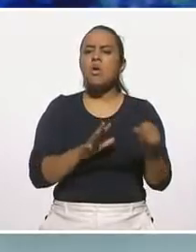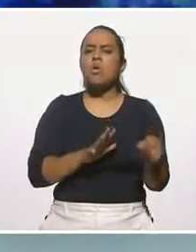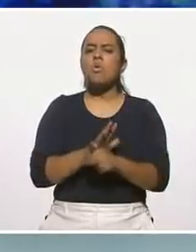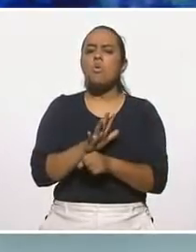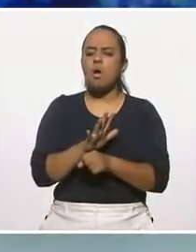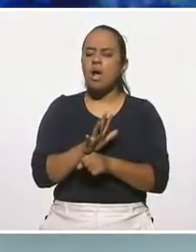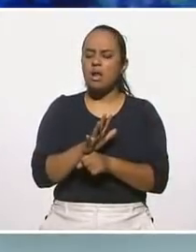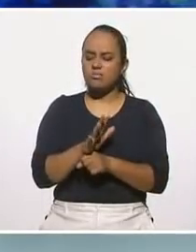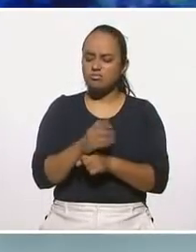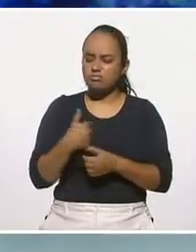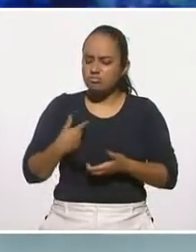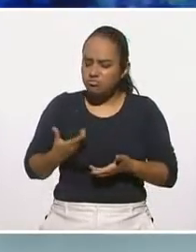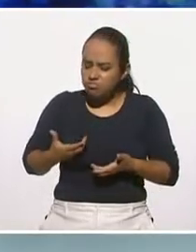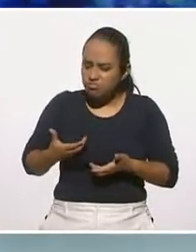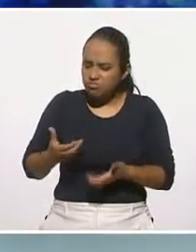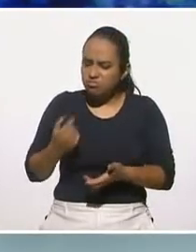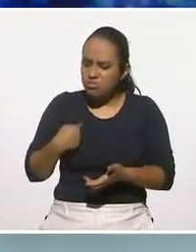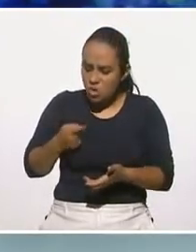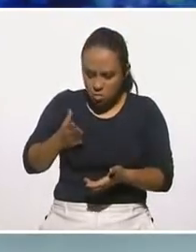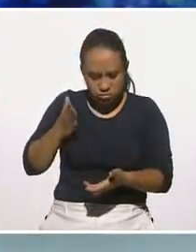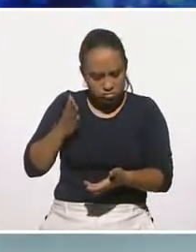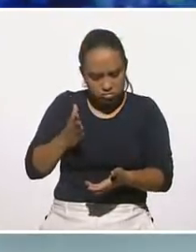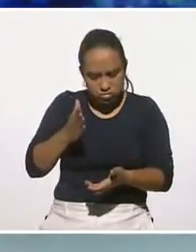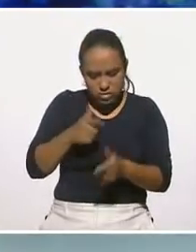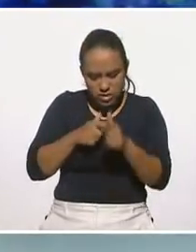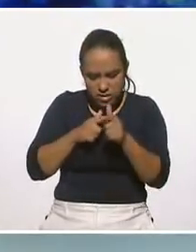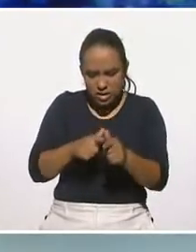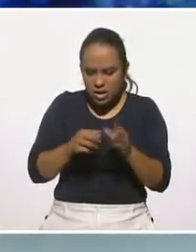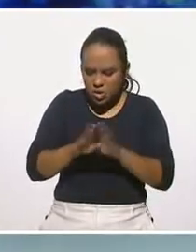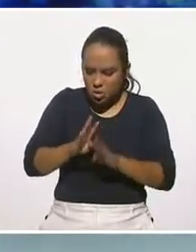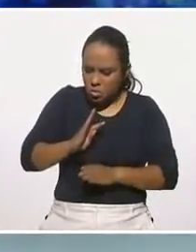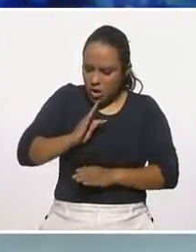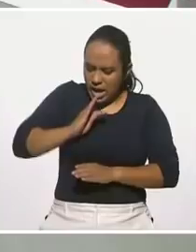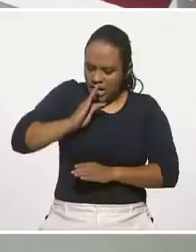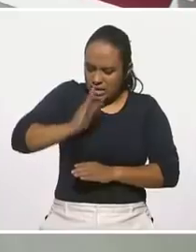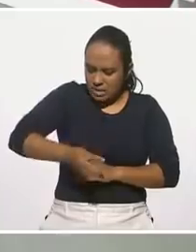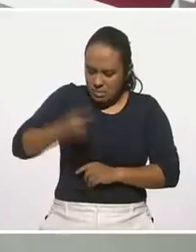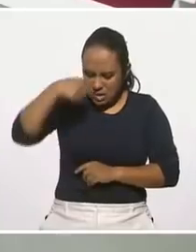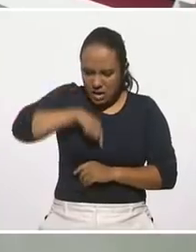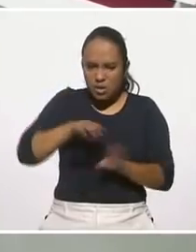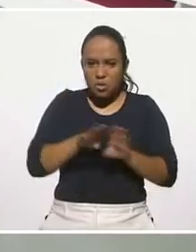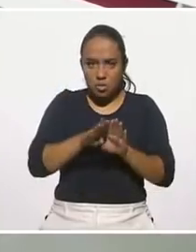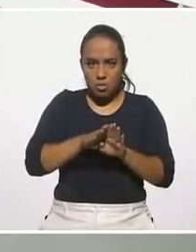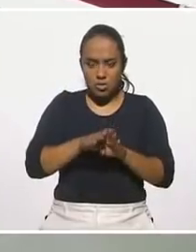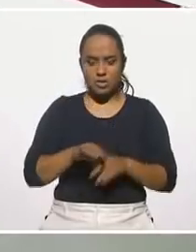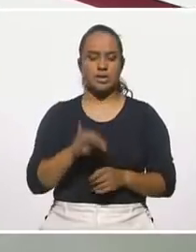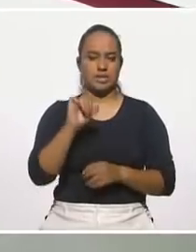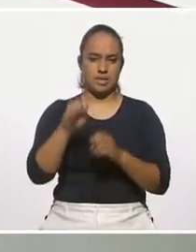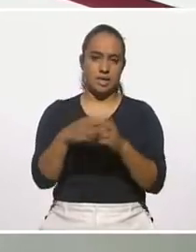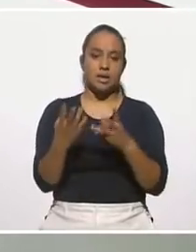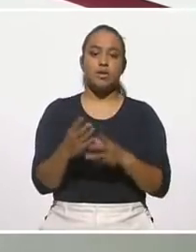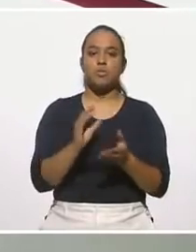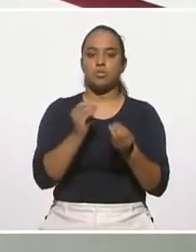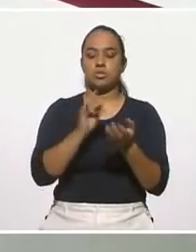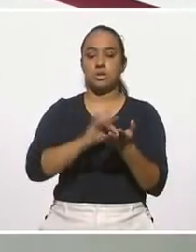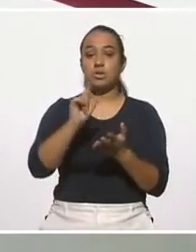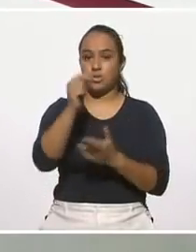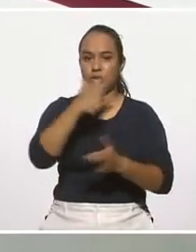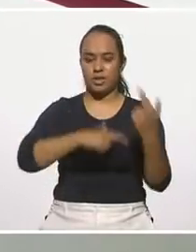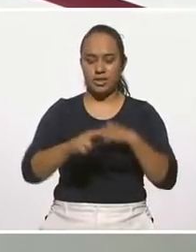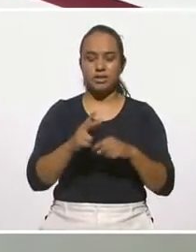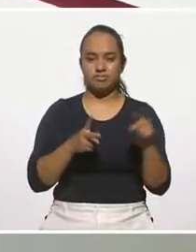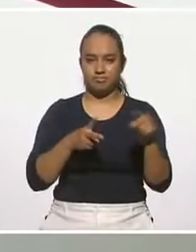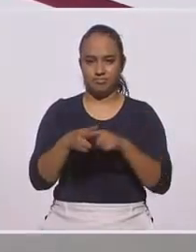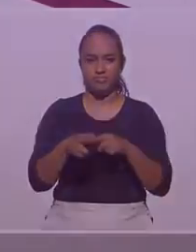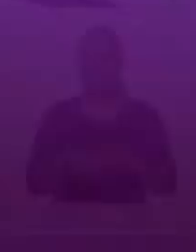es el camino para poder seguir y poder encontrar esa resiliencia en nosotros? ¿Te parece? Claro que sí, muchas gracias. Claro que sí, muchas gracias. Regresamos